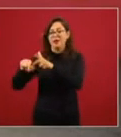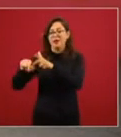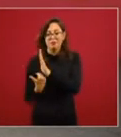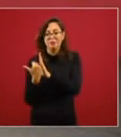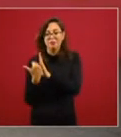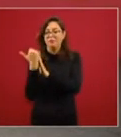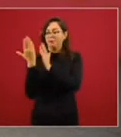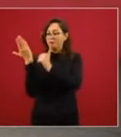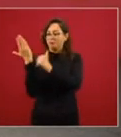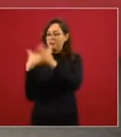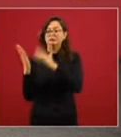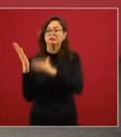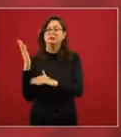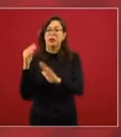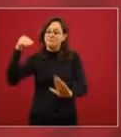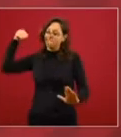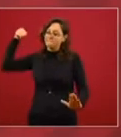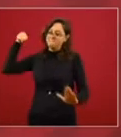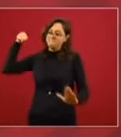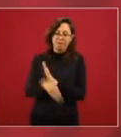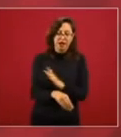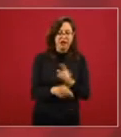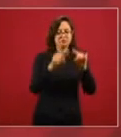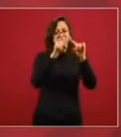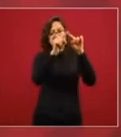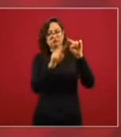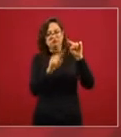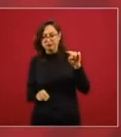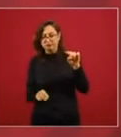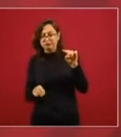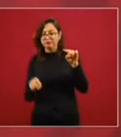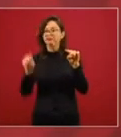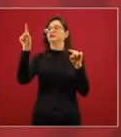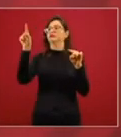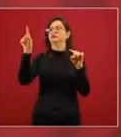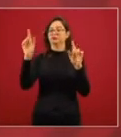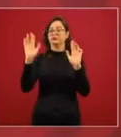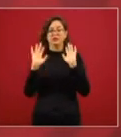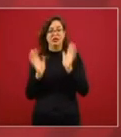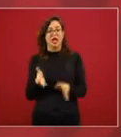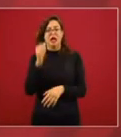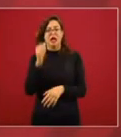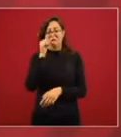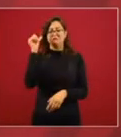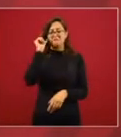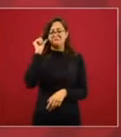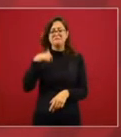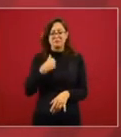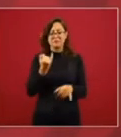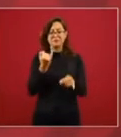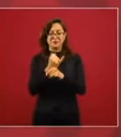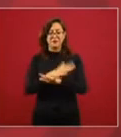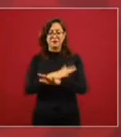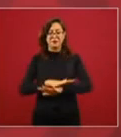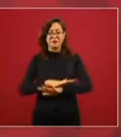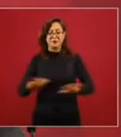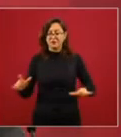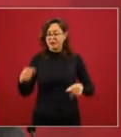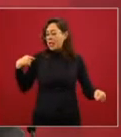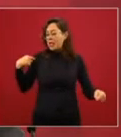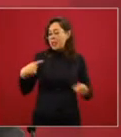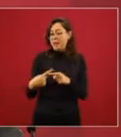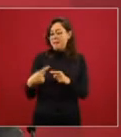caímos y ya vamos levantando ayer di un informe ya este mes